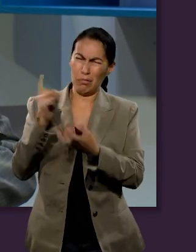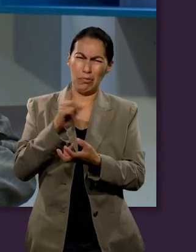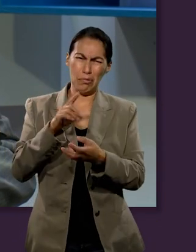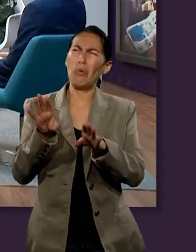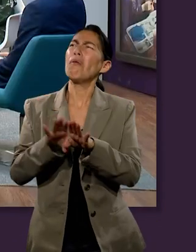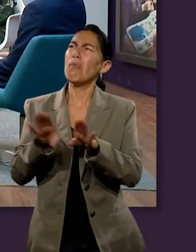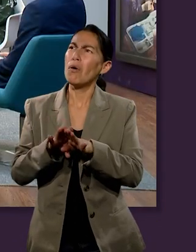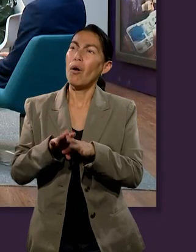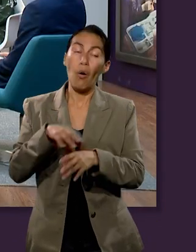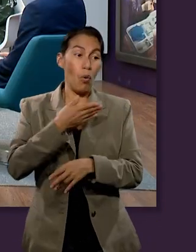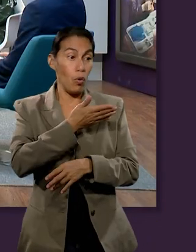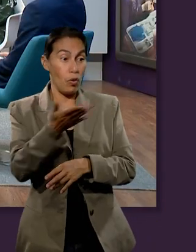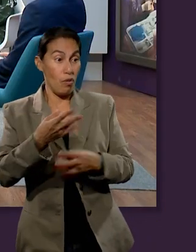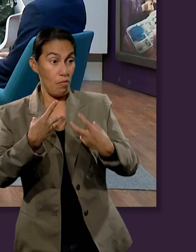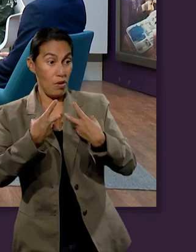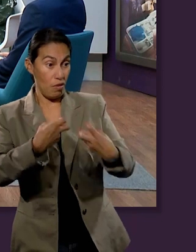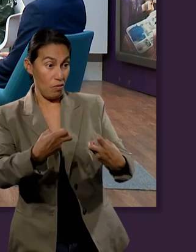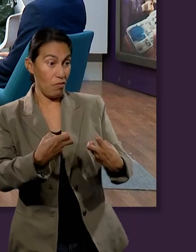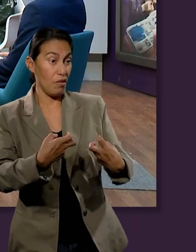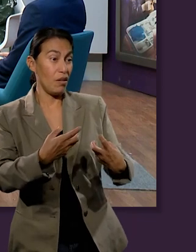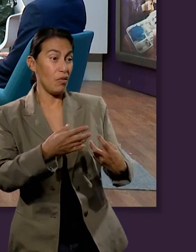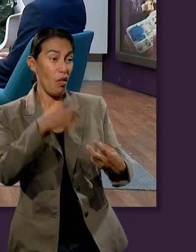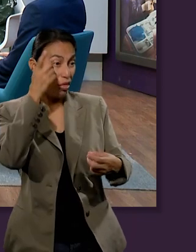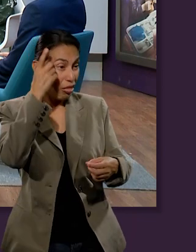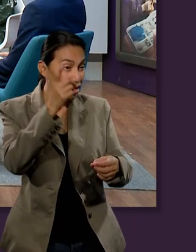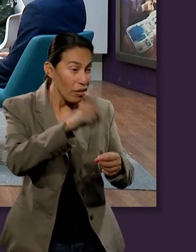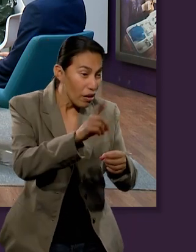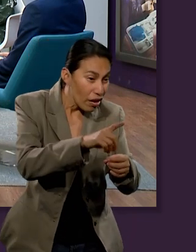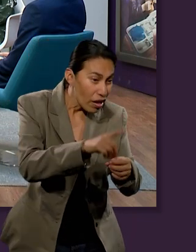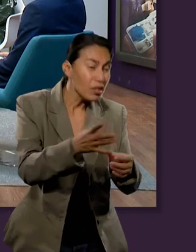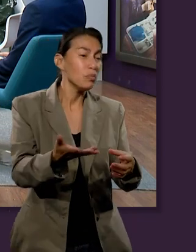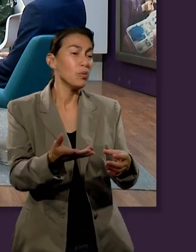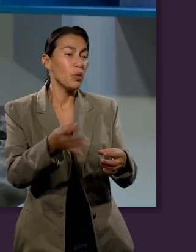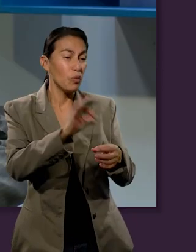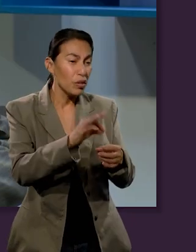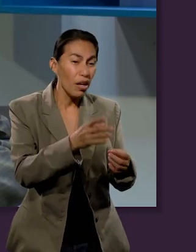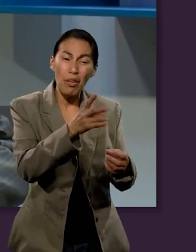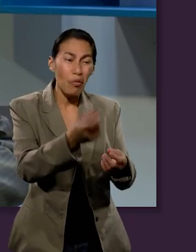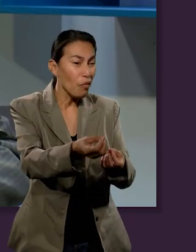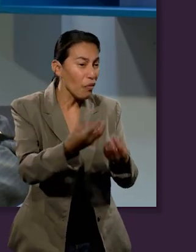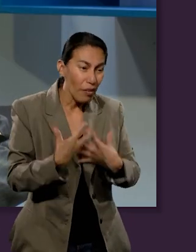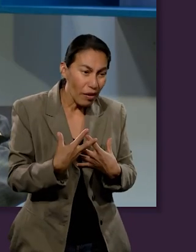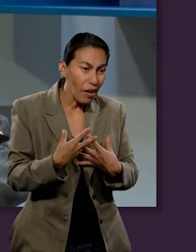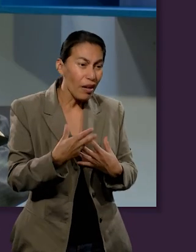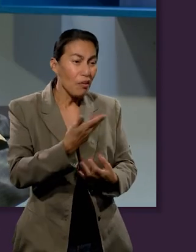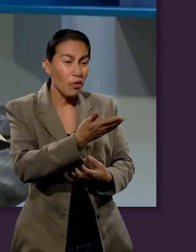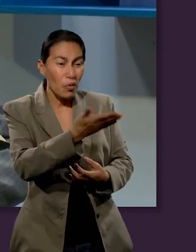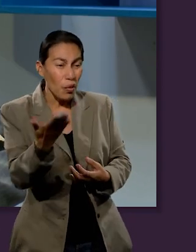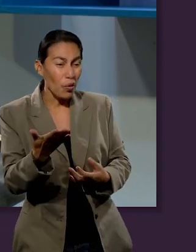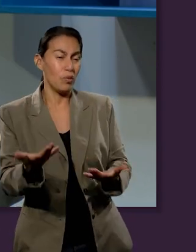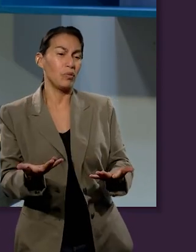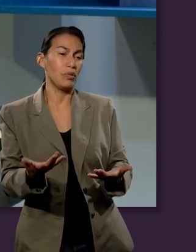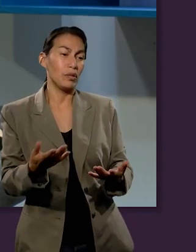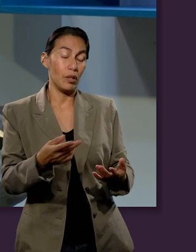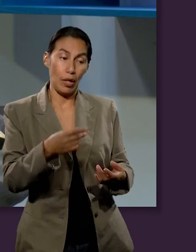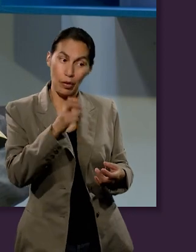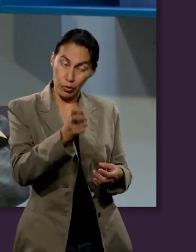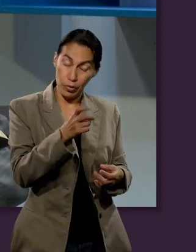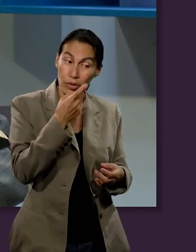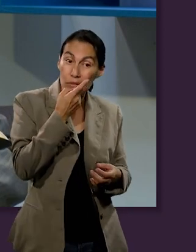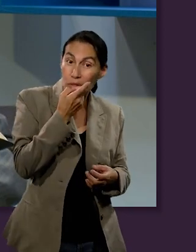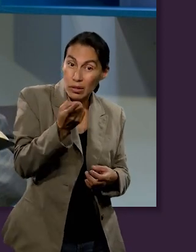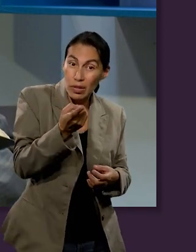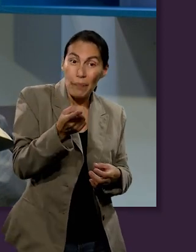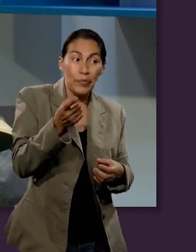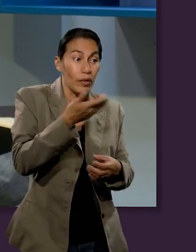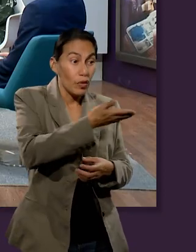ofrendas, maldito soy el con maldición, porque vosotros la nación toda me habéis robado. Y en el 10 dice, trae todos los diezmos al alfolí y después agrega, y